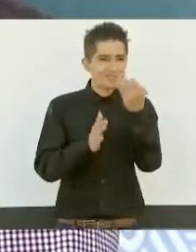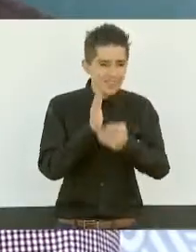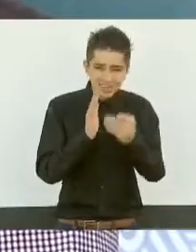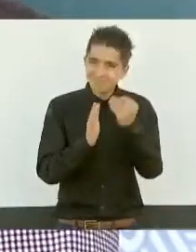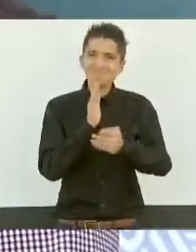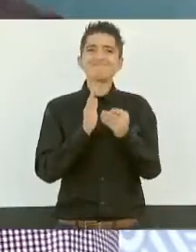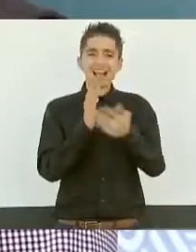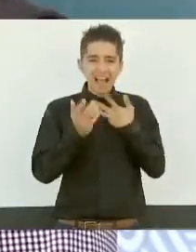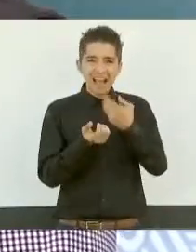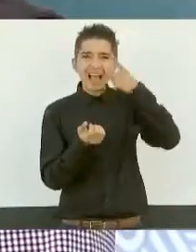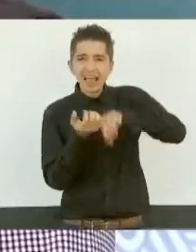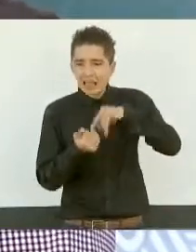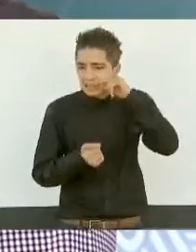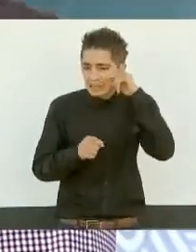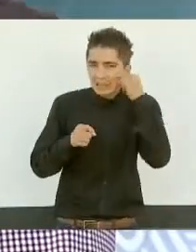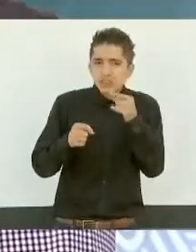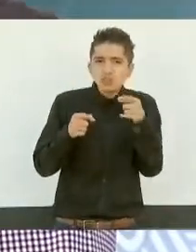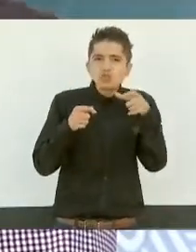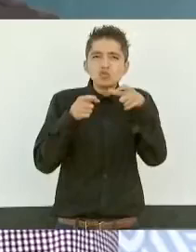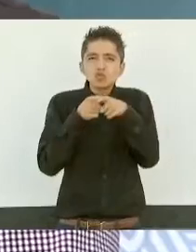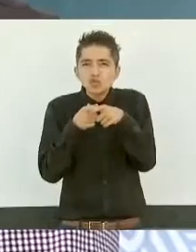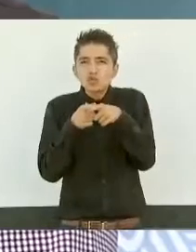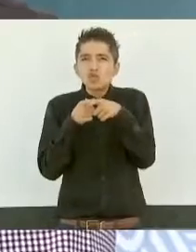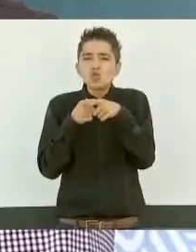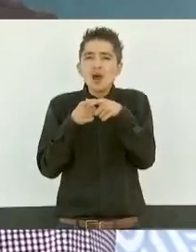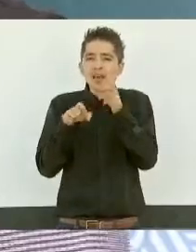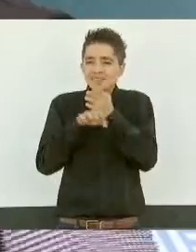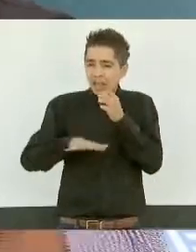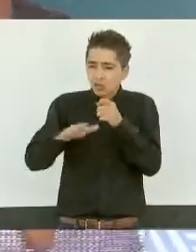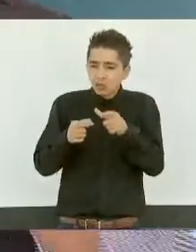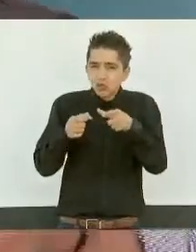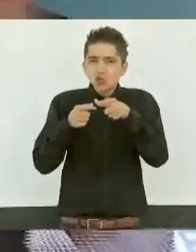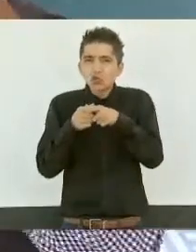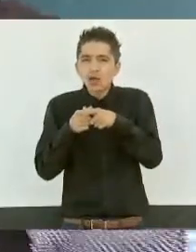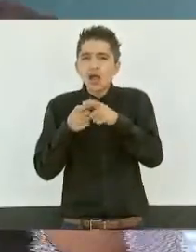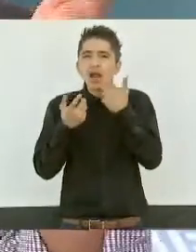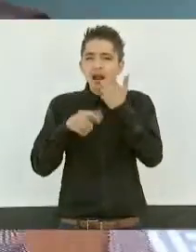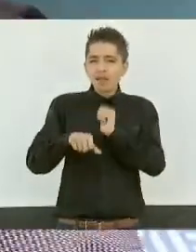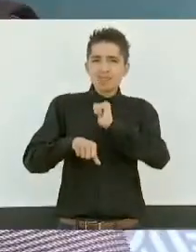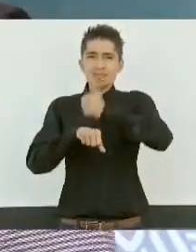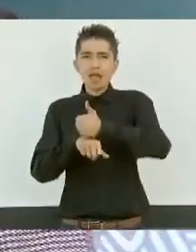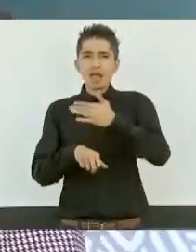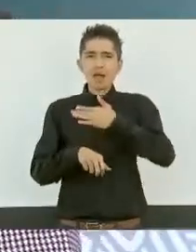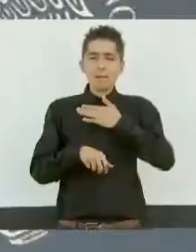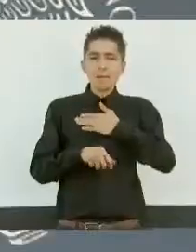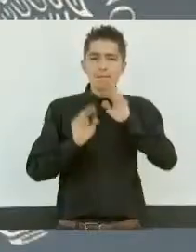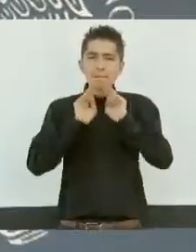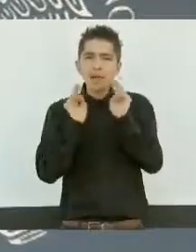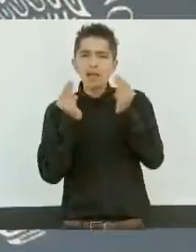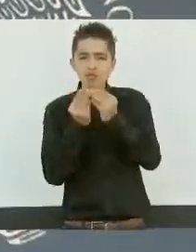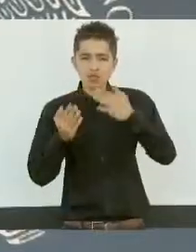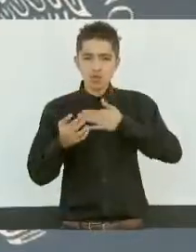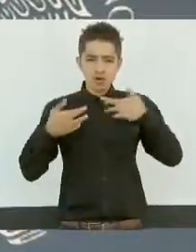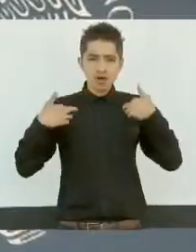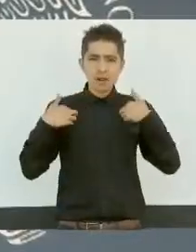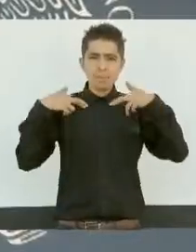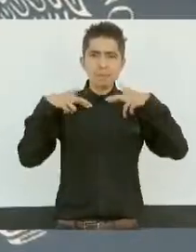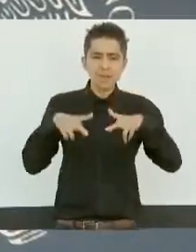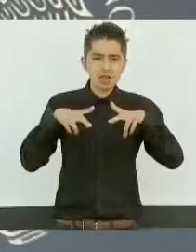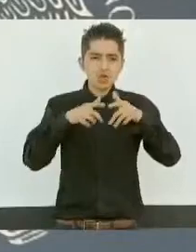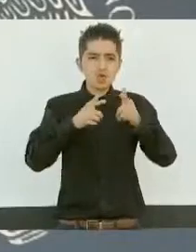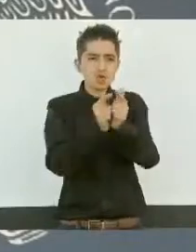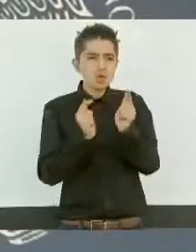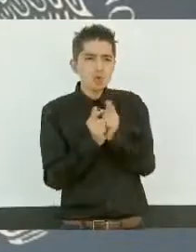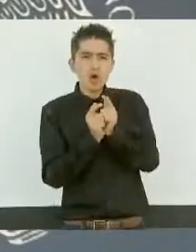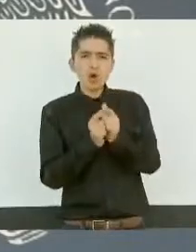células, aunque sean locales que se ponen franquicias y se hacen llamar representantes de grupos